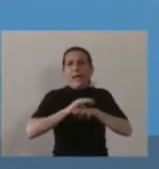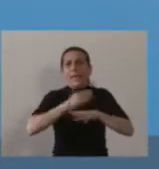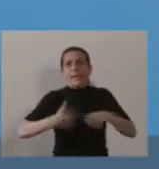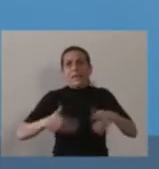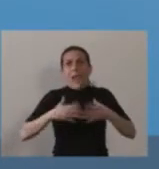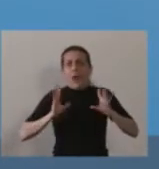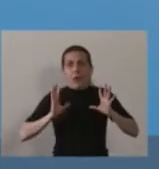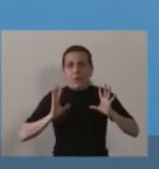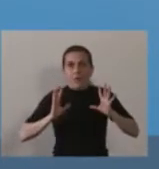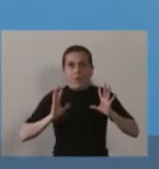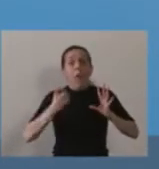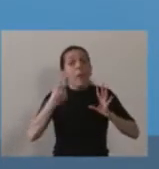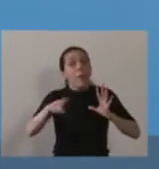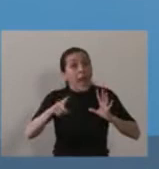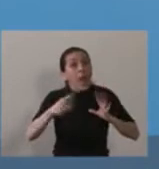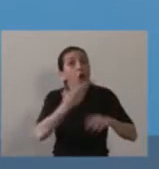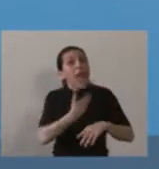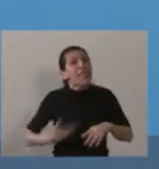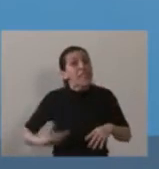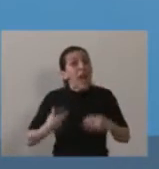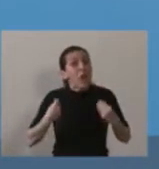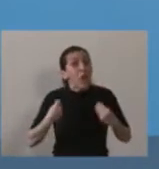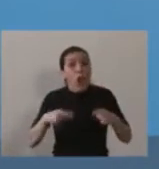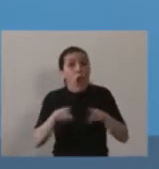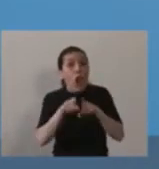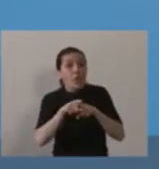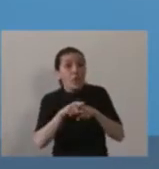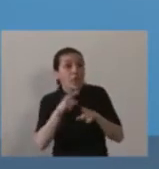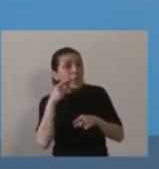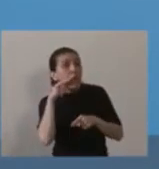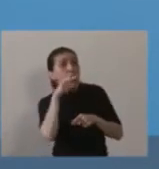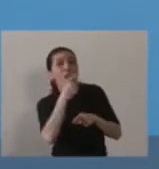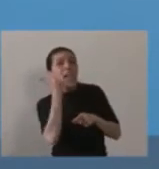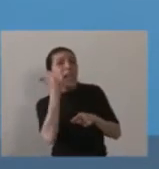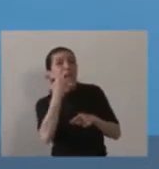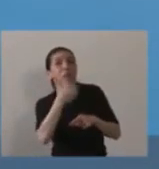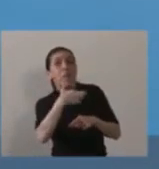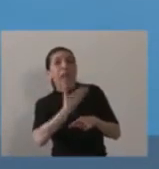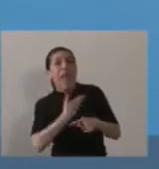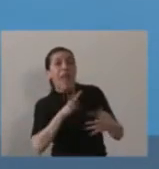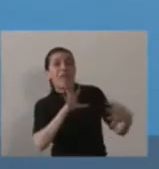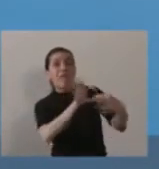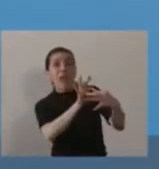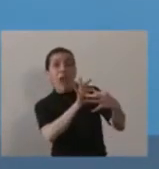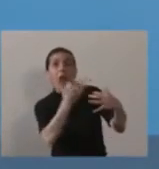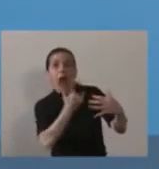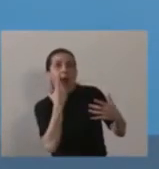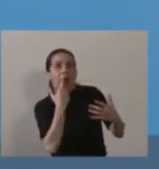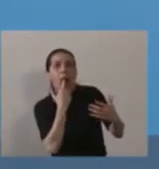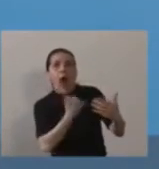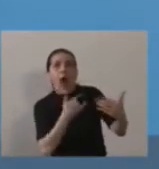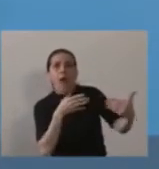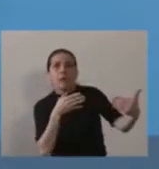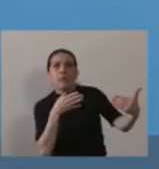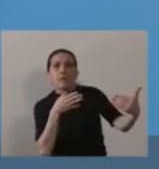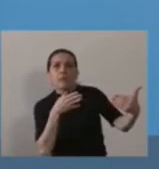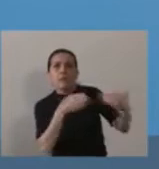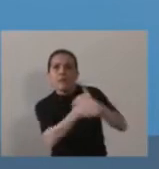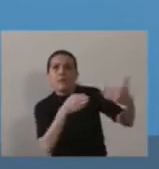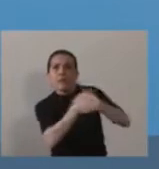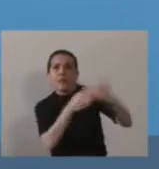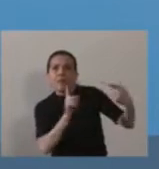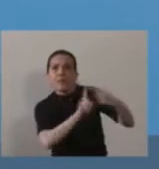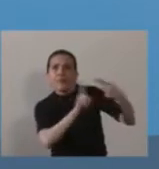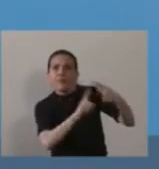Y lo que sí puede hacer el Estado es lo que hace con YPF, dar señales para que el resto del mercado sepa por dónde caminar.